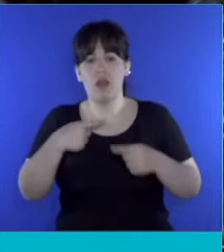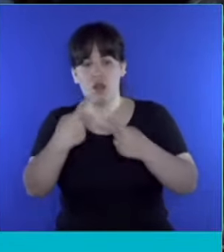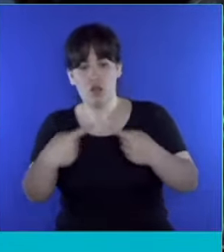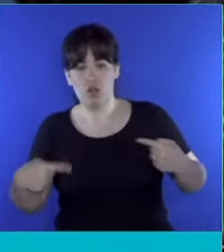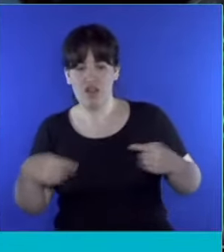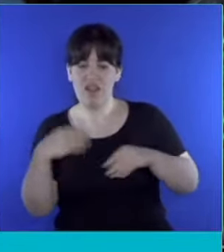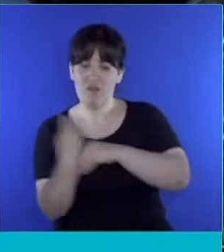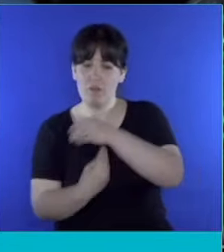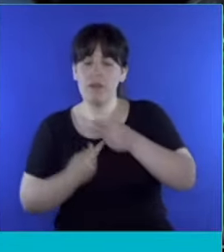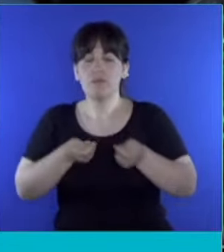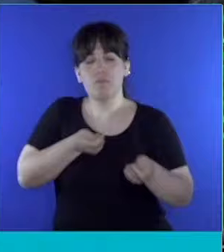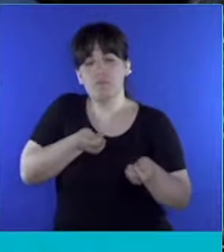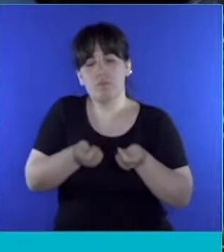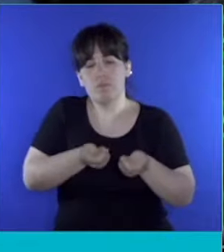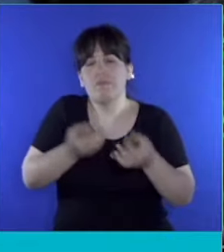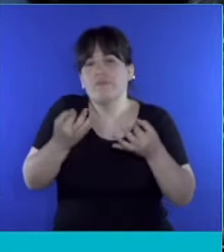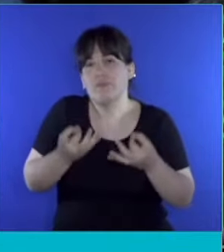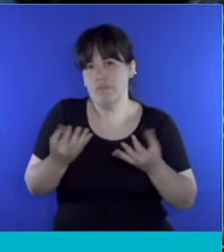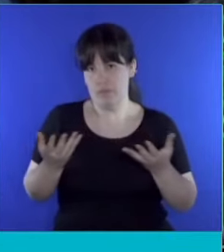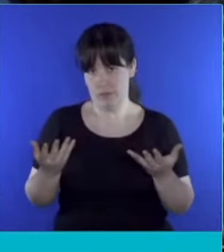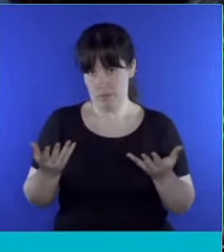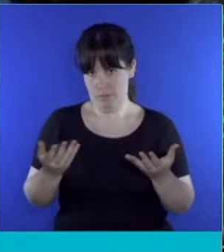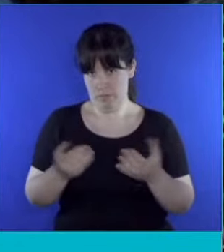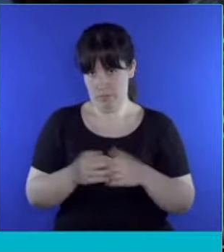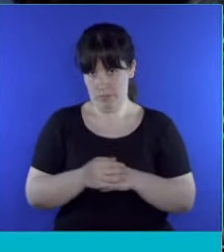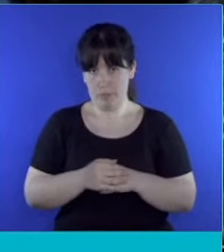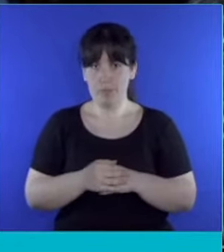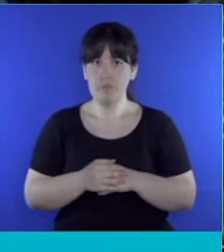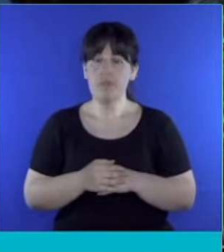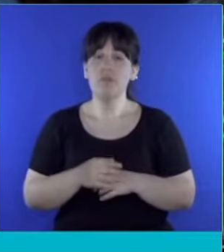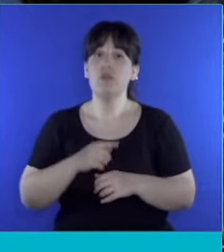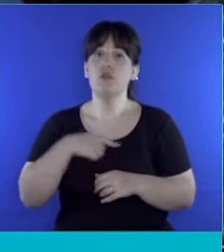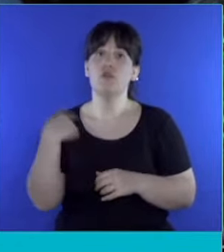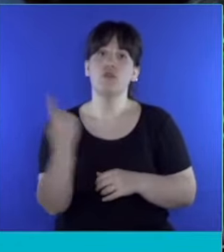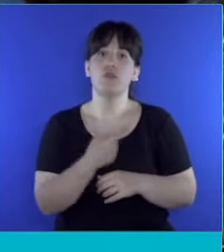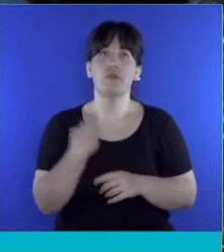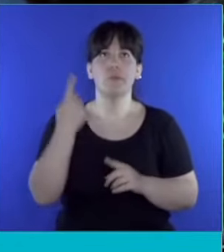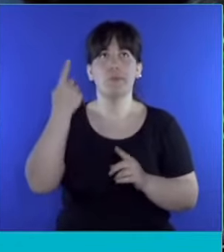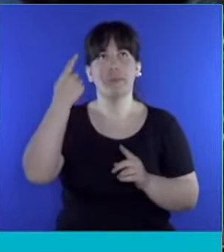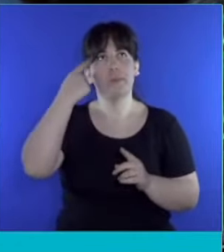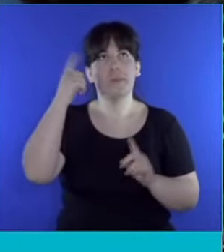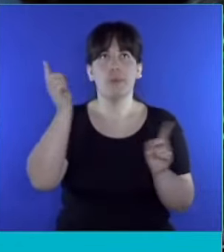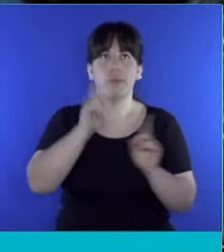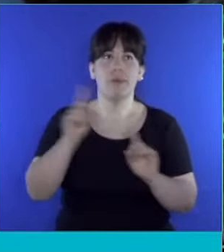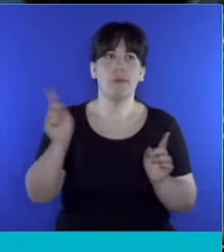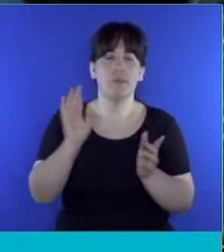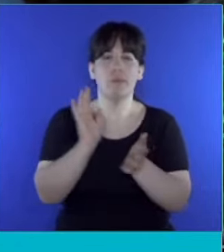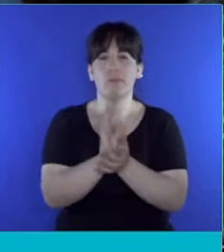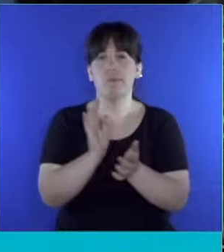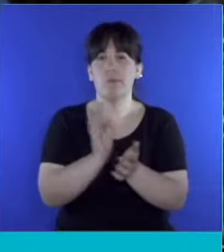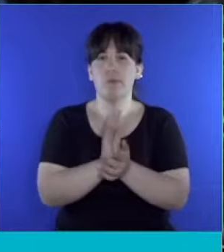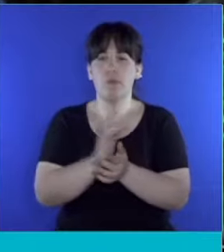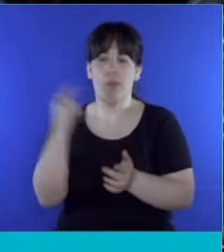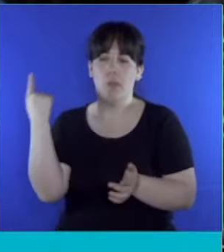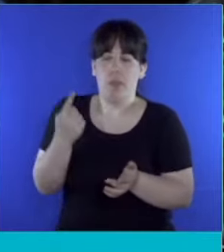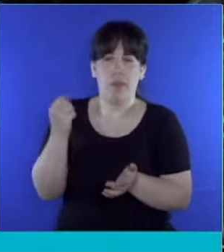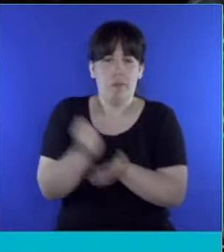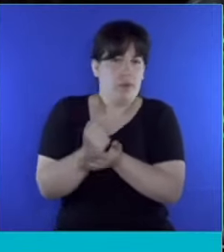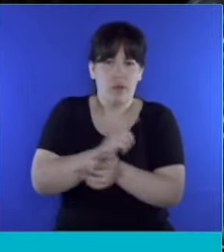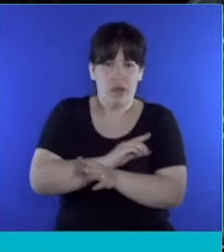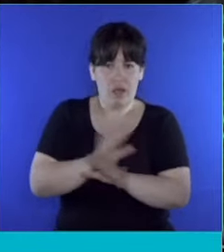recursos de su familia. Ahora, no somos dogmáticos en esta posición. Entendemos